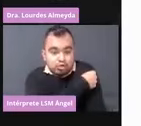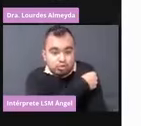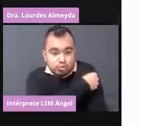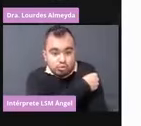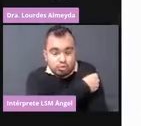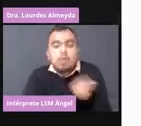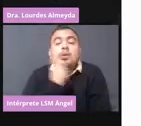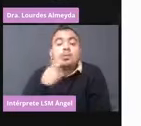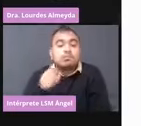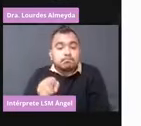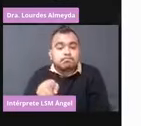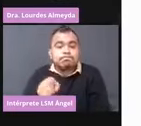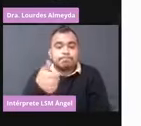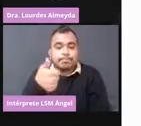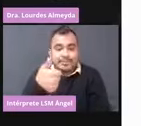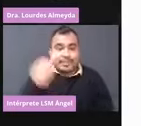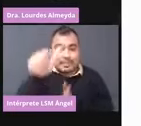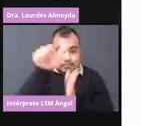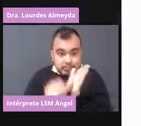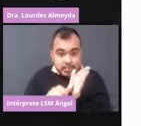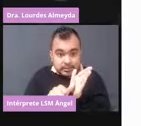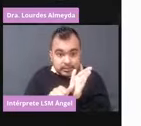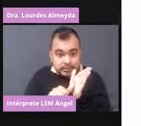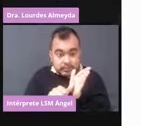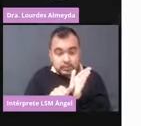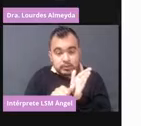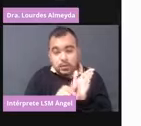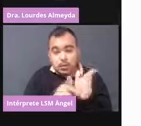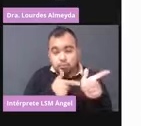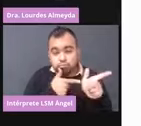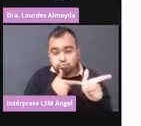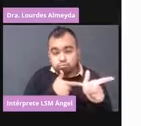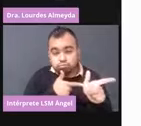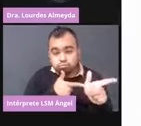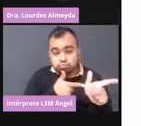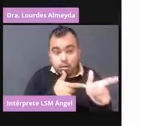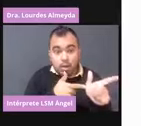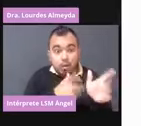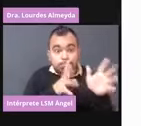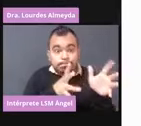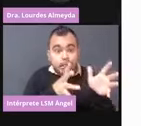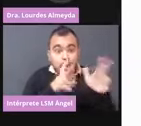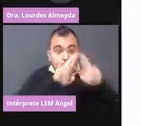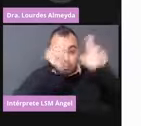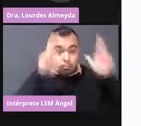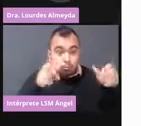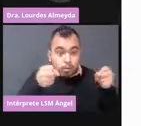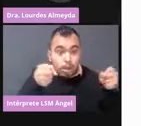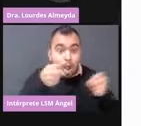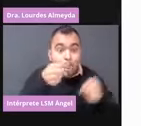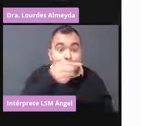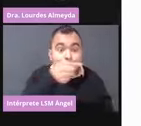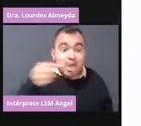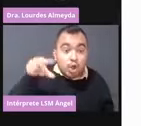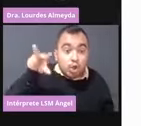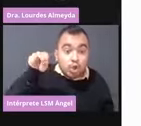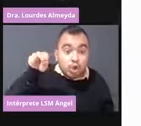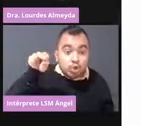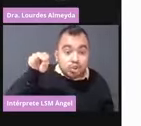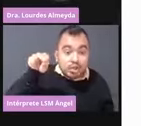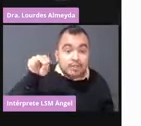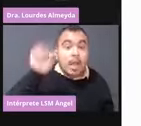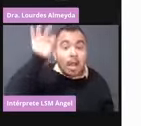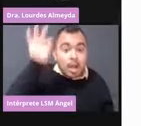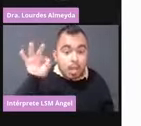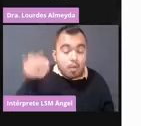meses es a una temperatura de menos 80 a menos 60. Esta es una de las vacunas que tiene que